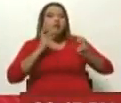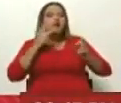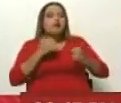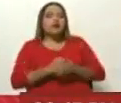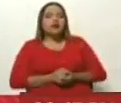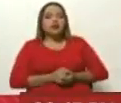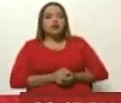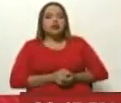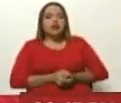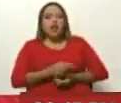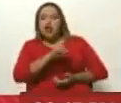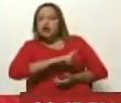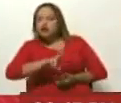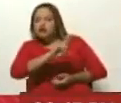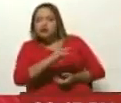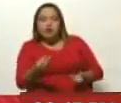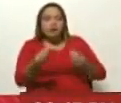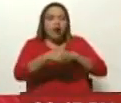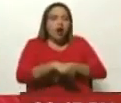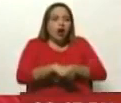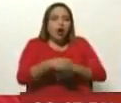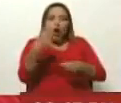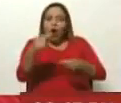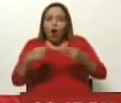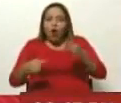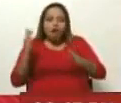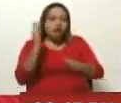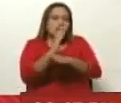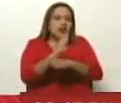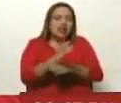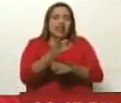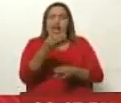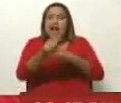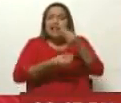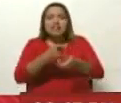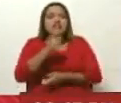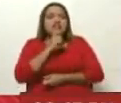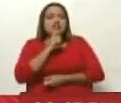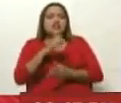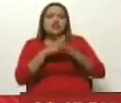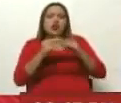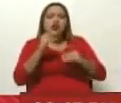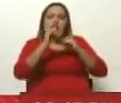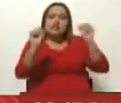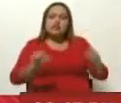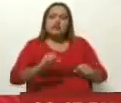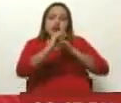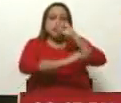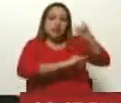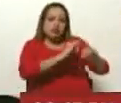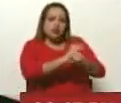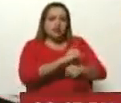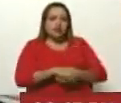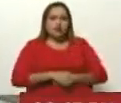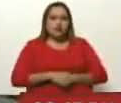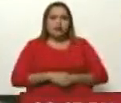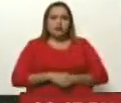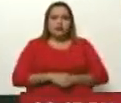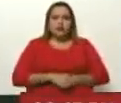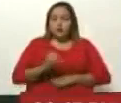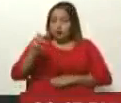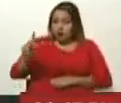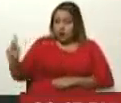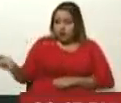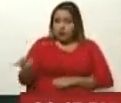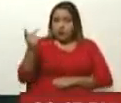sobrecumplimiento o con un montón de otras medidas que entorpecen todo el sistema internacional. Ahora, luego de esta